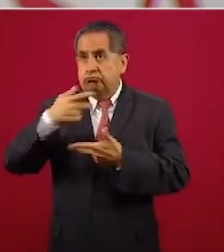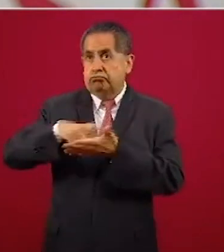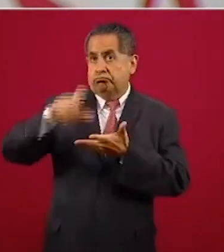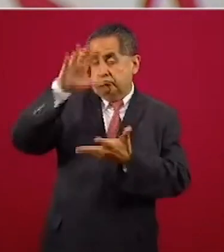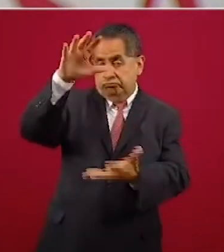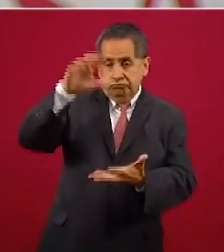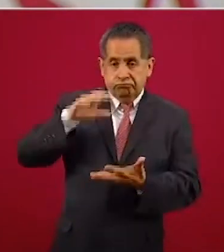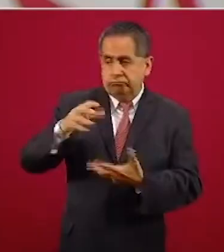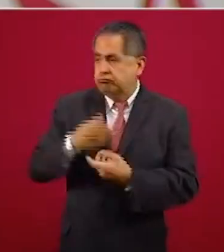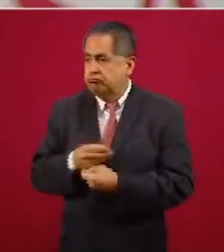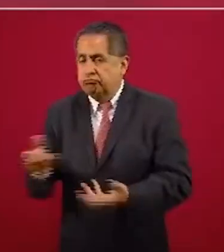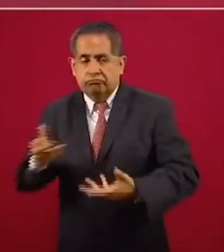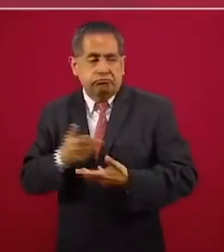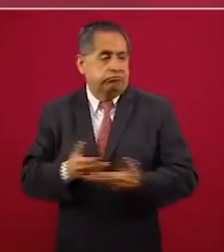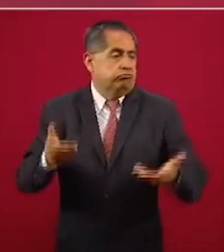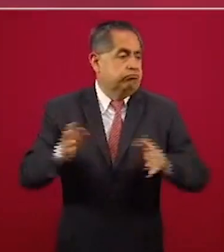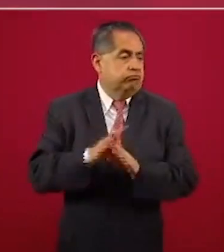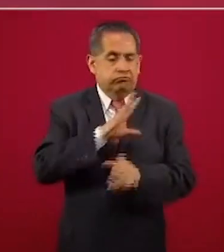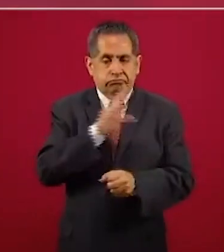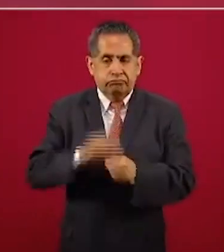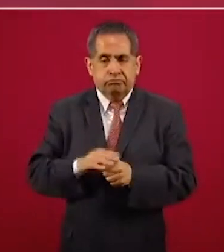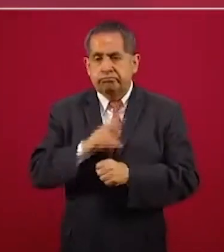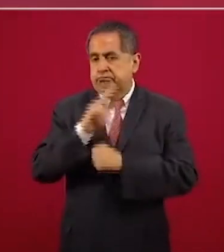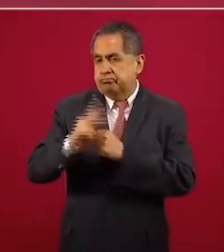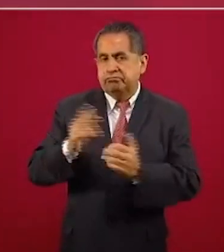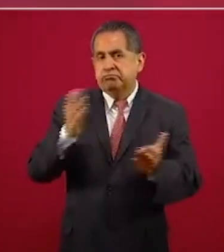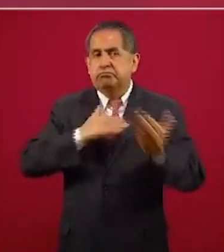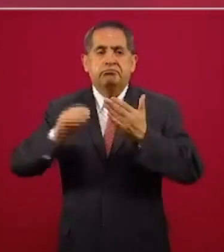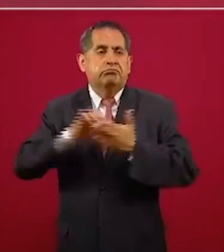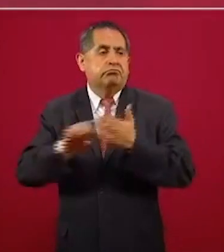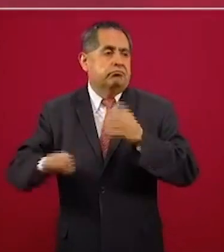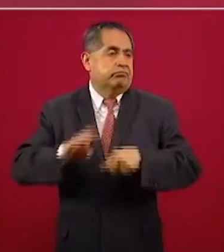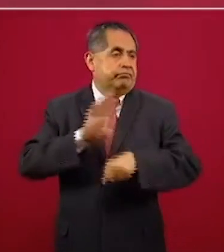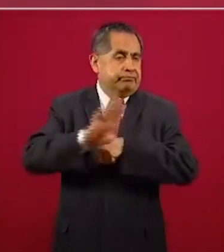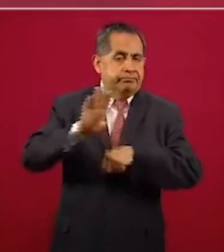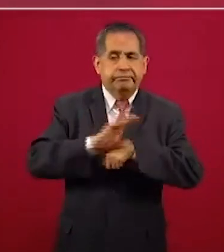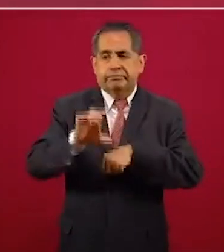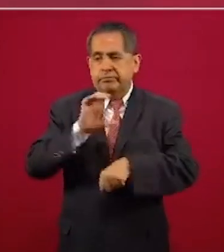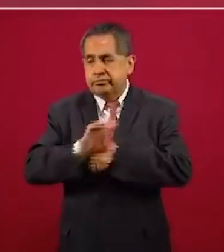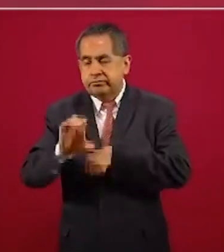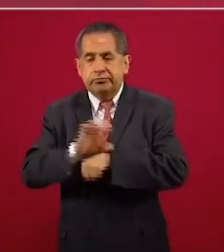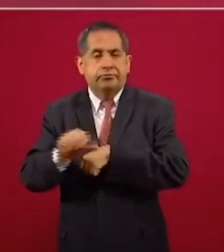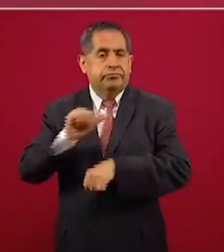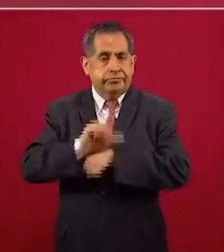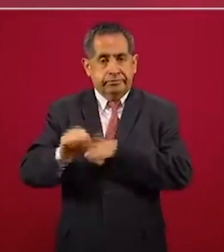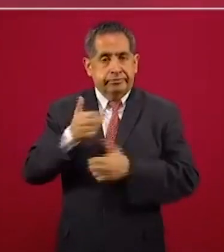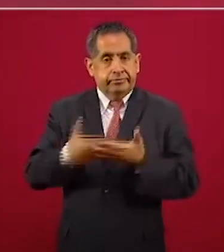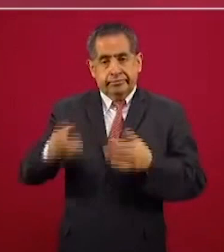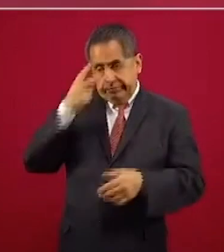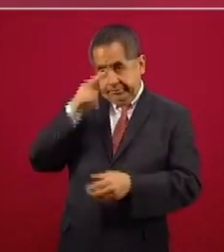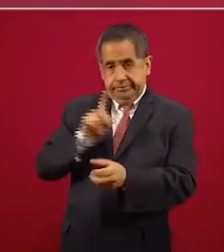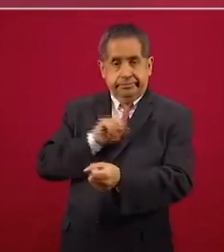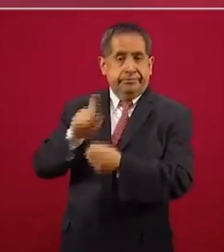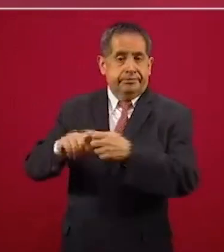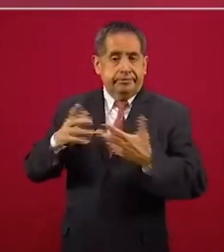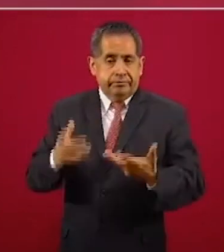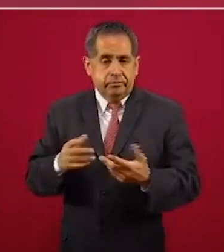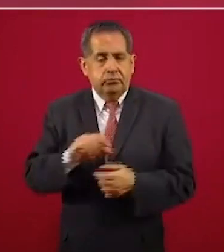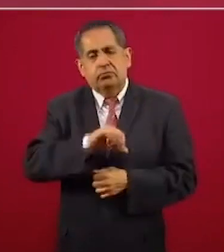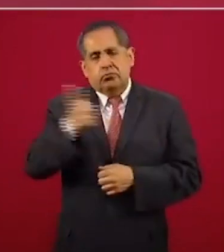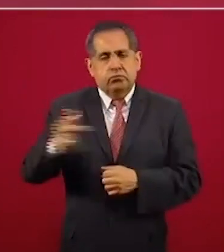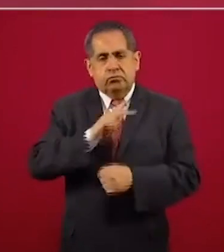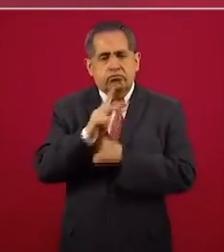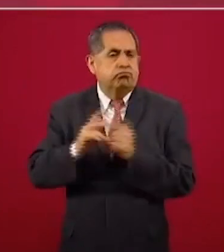necesidades de países grandes y más desarrollados como Brasil, Colombia, Argentina y ahora México, con la de países más